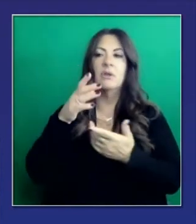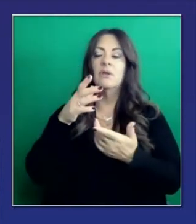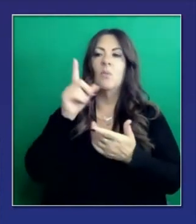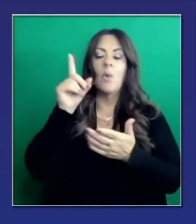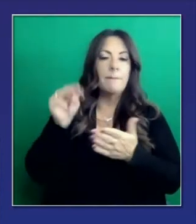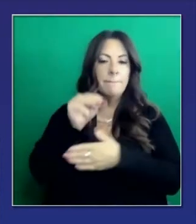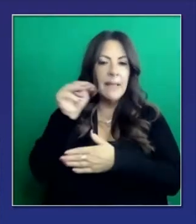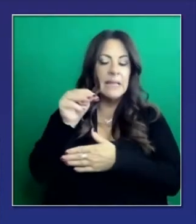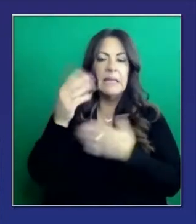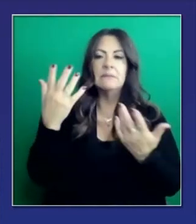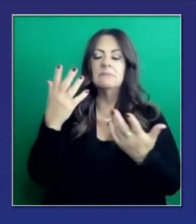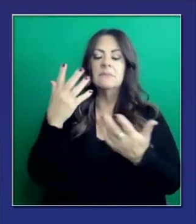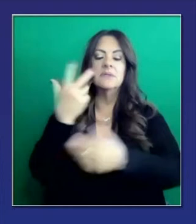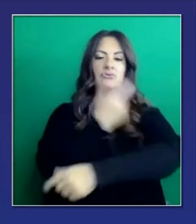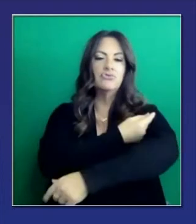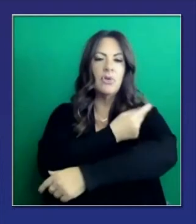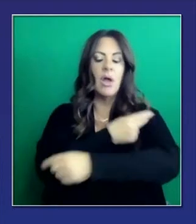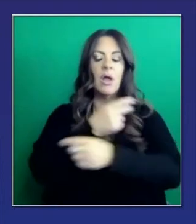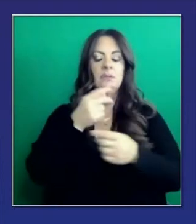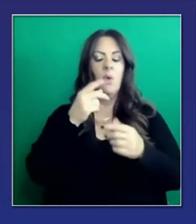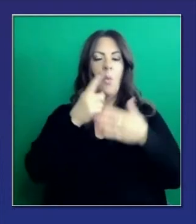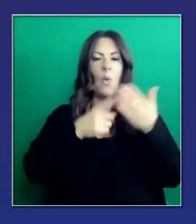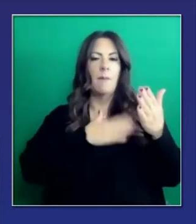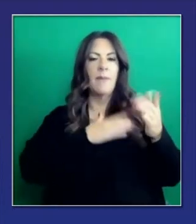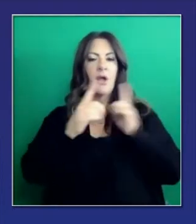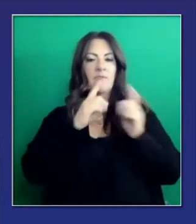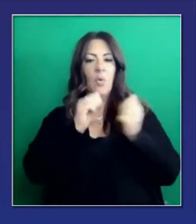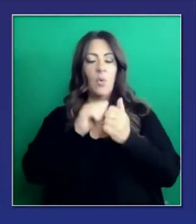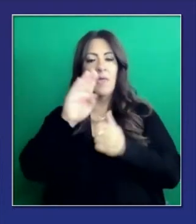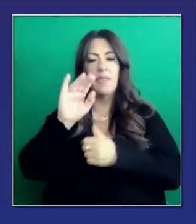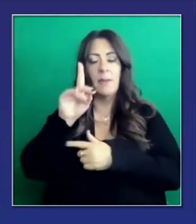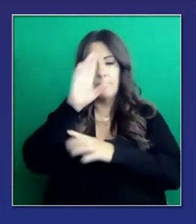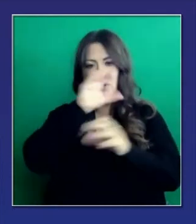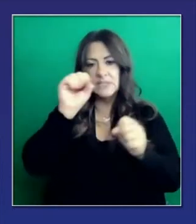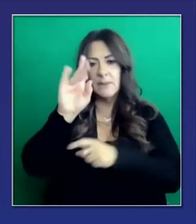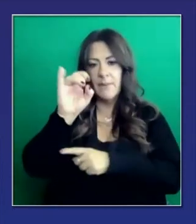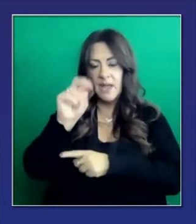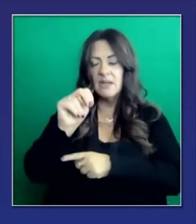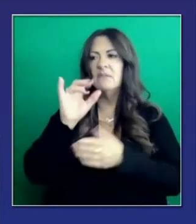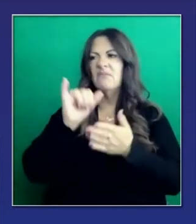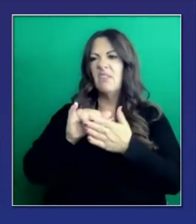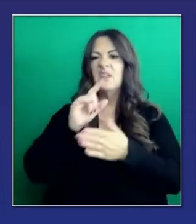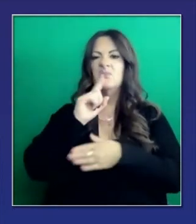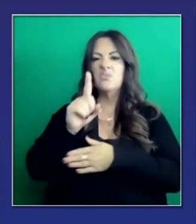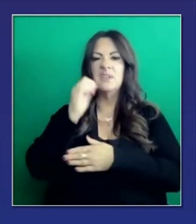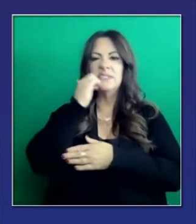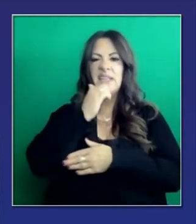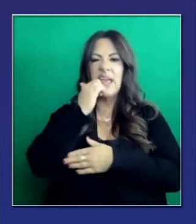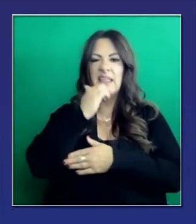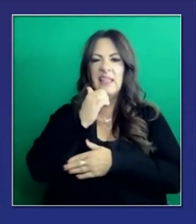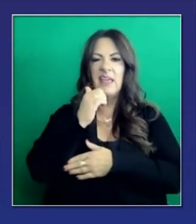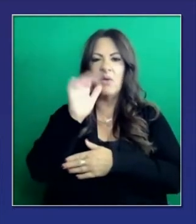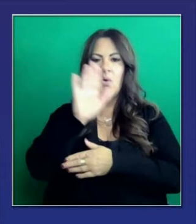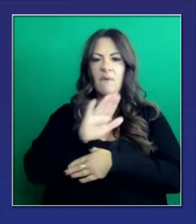Incluso hoy ya estamos más allá. Son 120 mil vacunas actualmente por día, por día de semana. Hemos llegado a